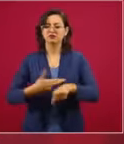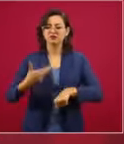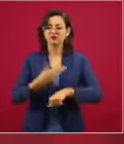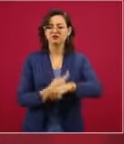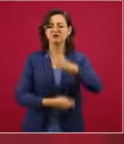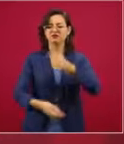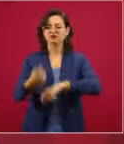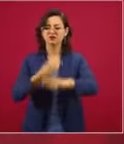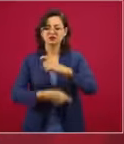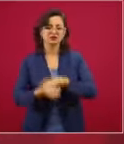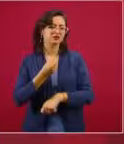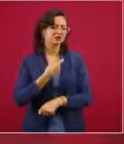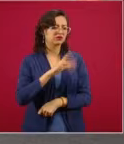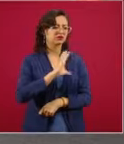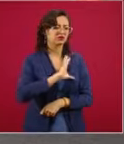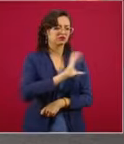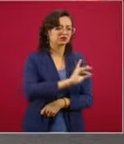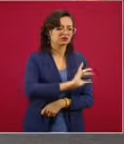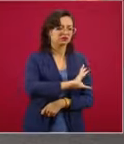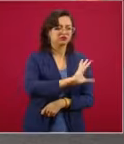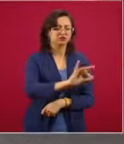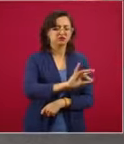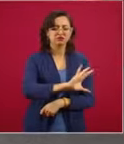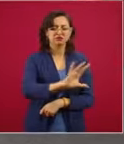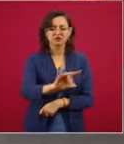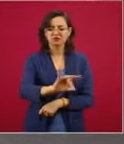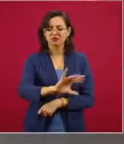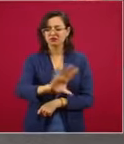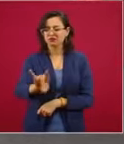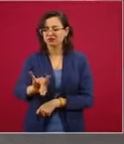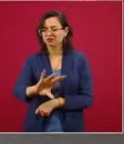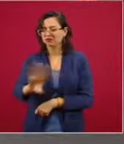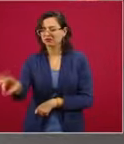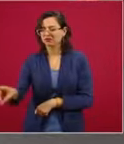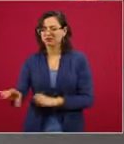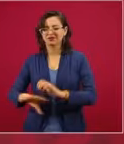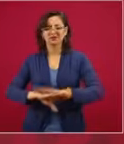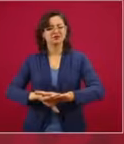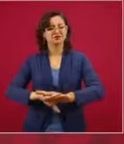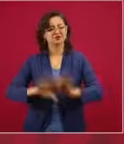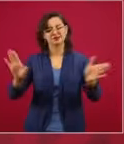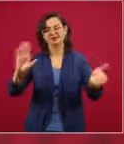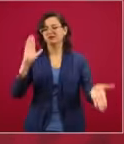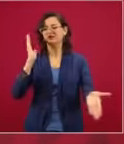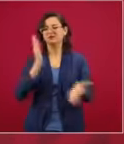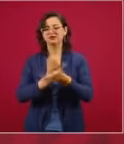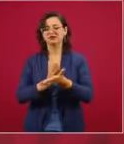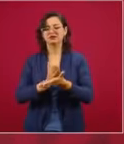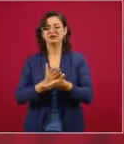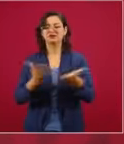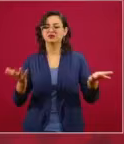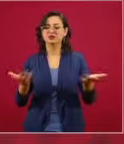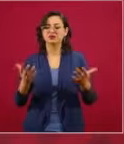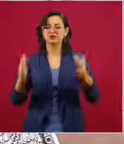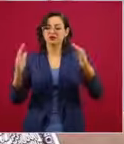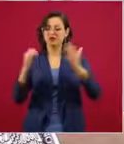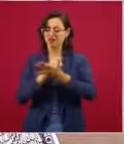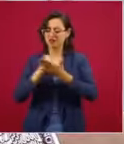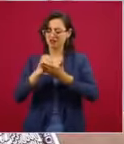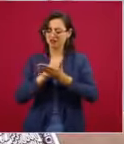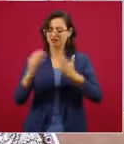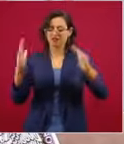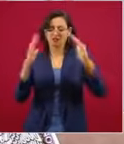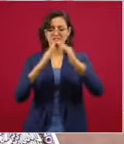que el dinero de los créditos de vivienda se